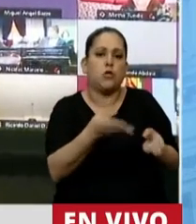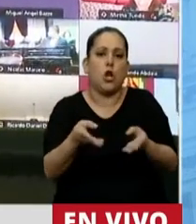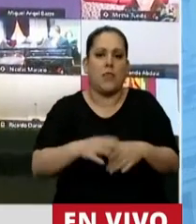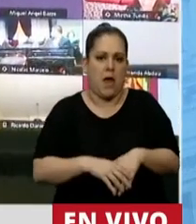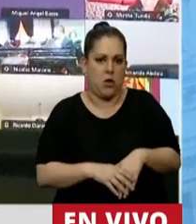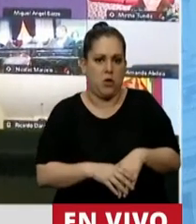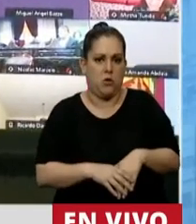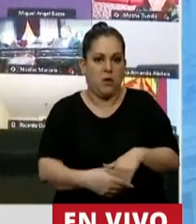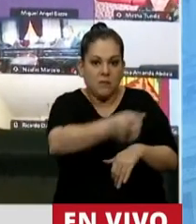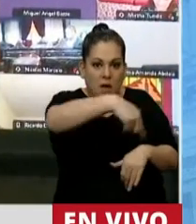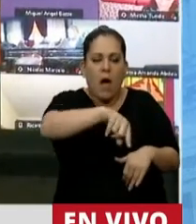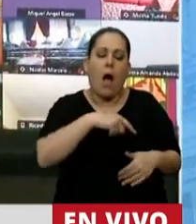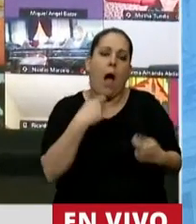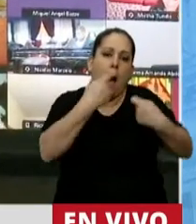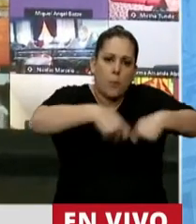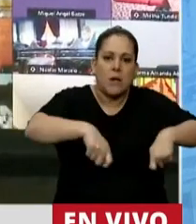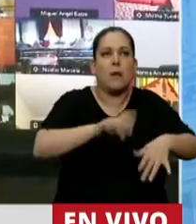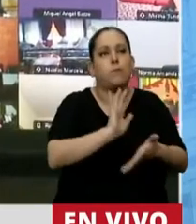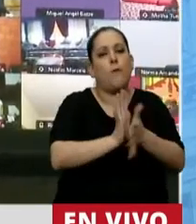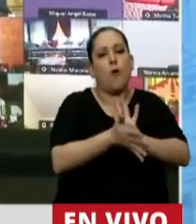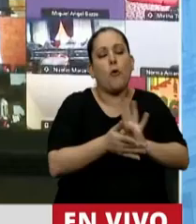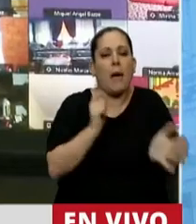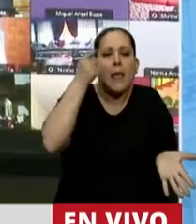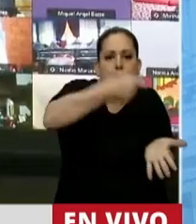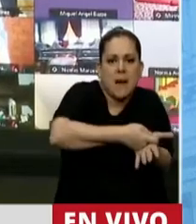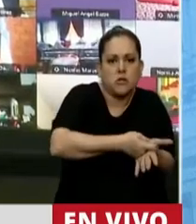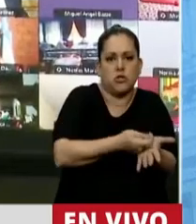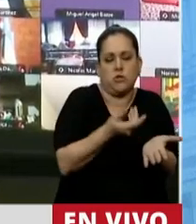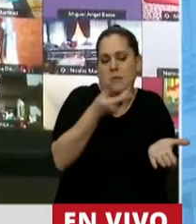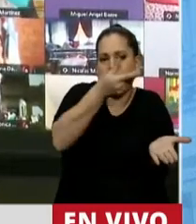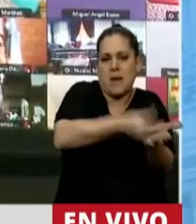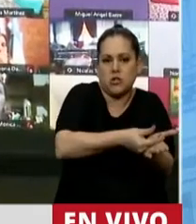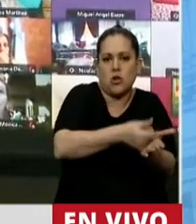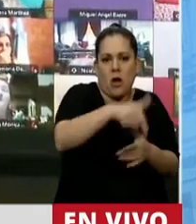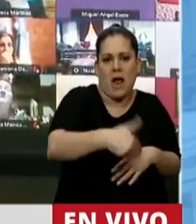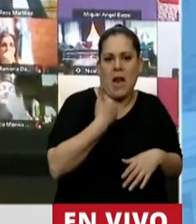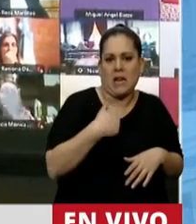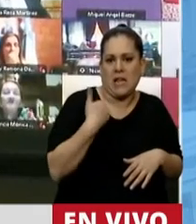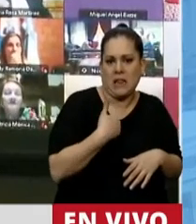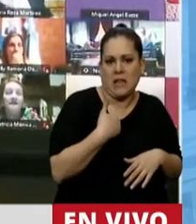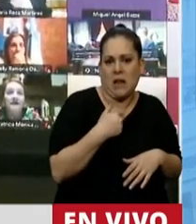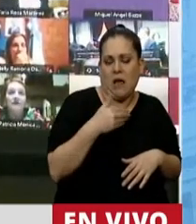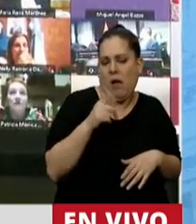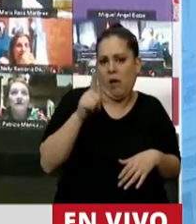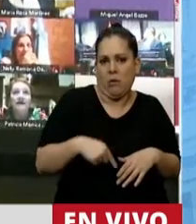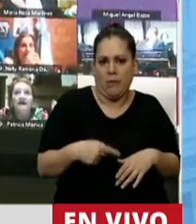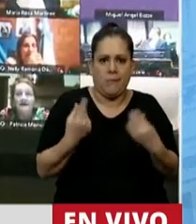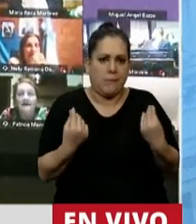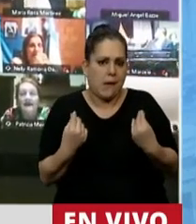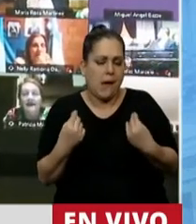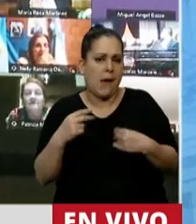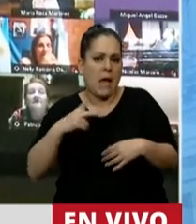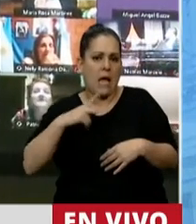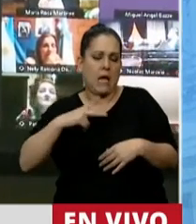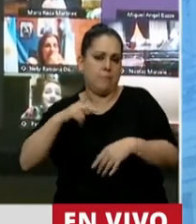a un Estado, a una Argentina que se debate entre la mediocridad y